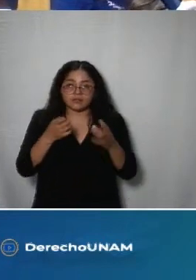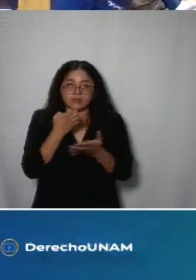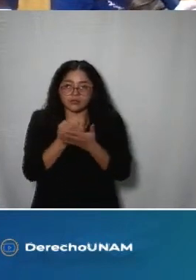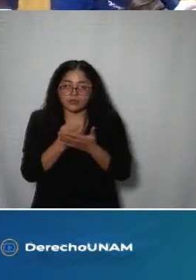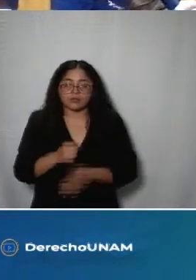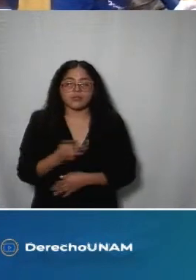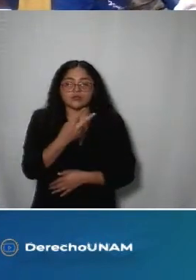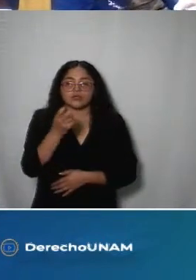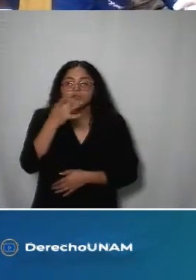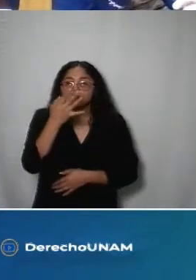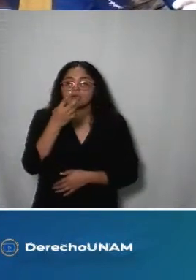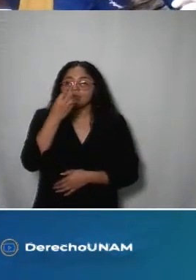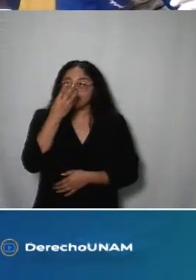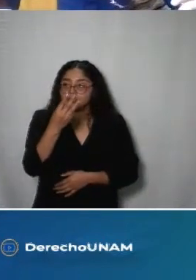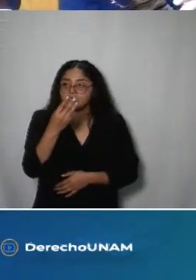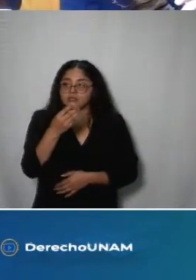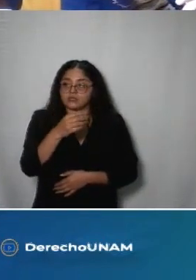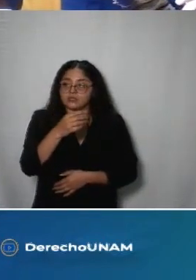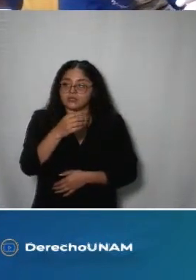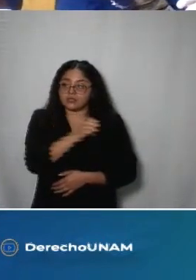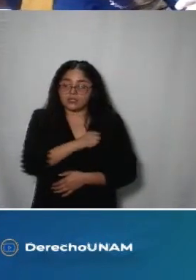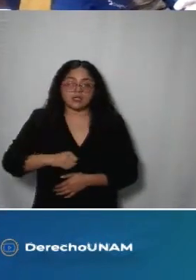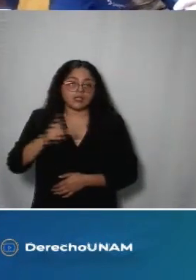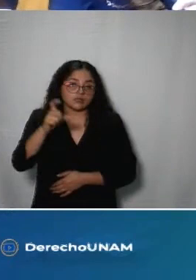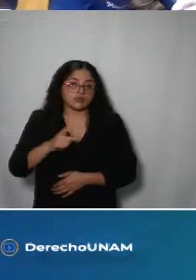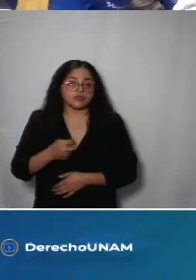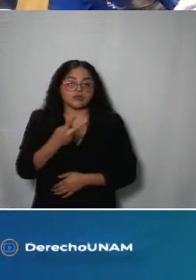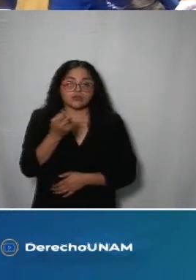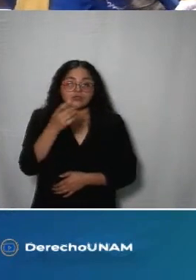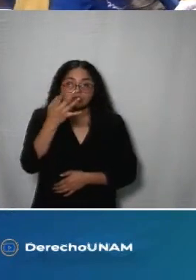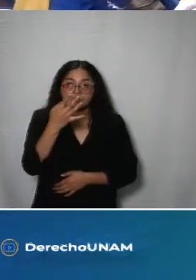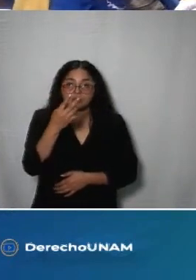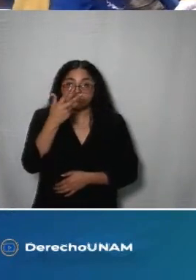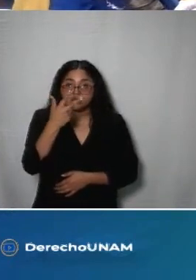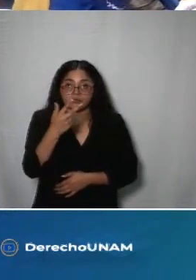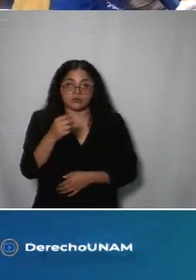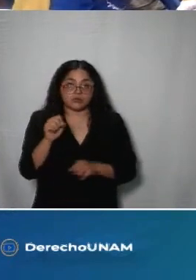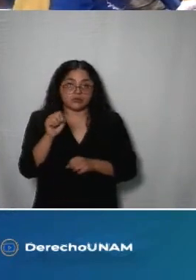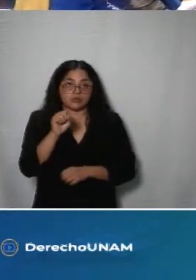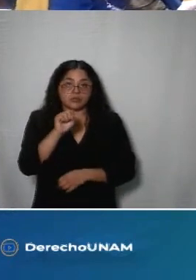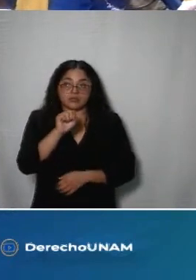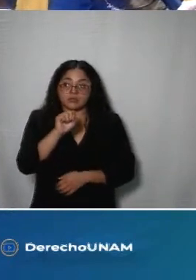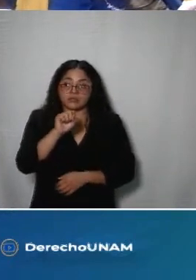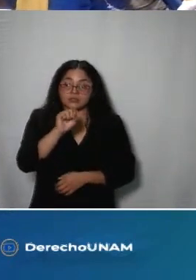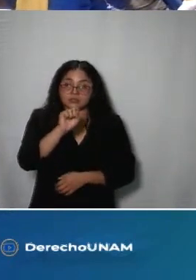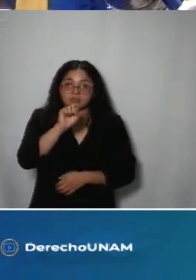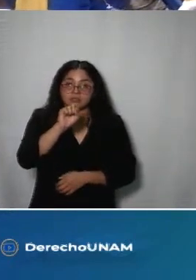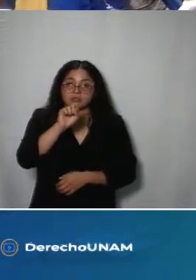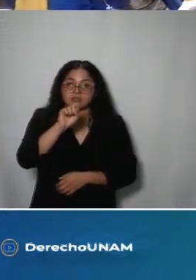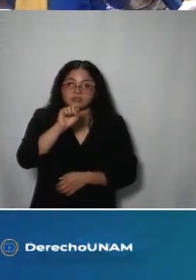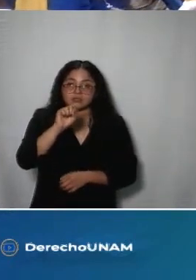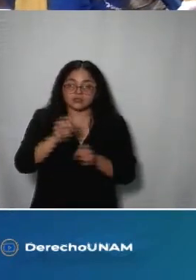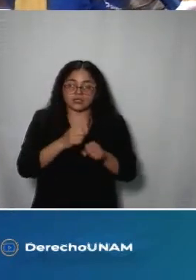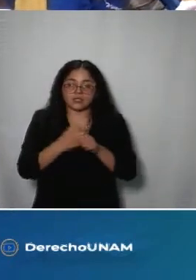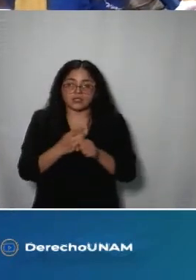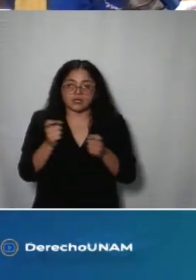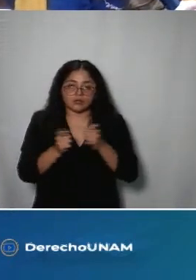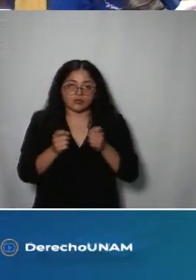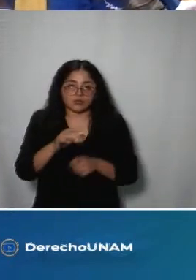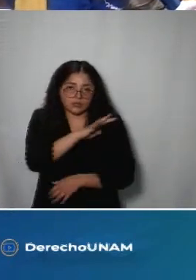253 del Alcaldía Xochimilco 258 de la Secretaría de la Contraloría General